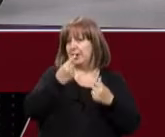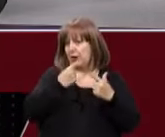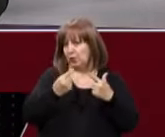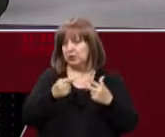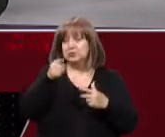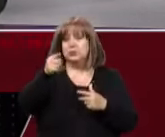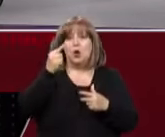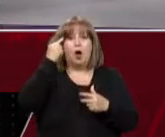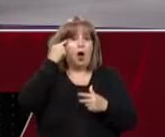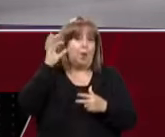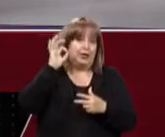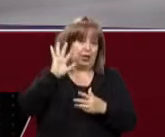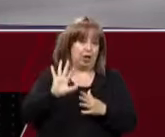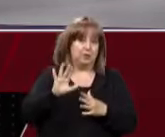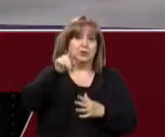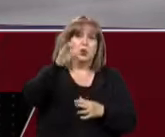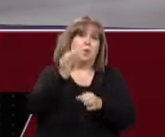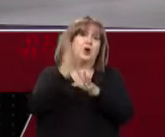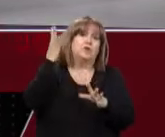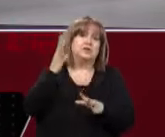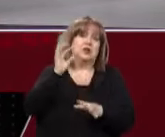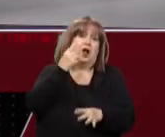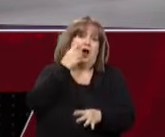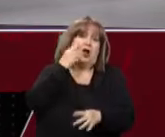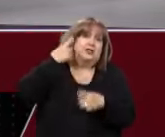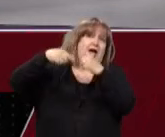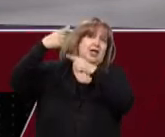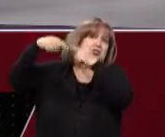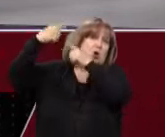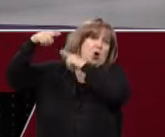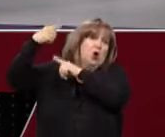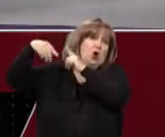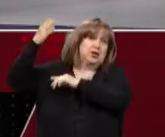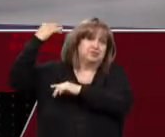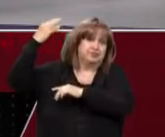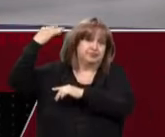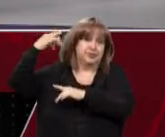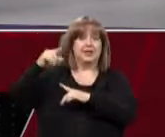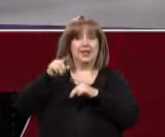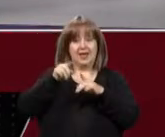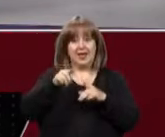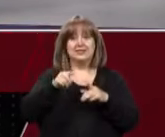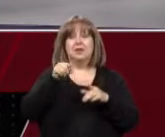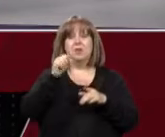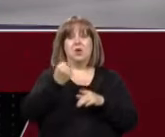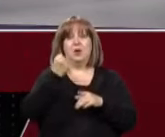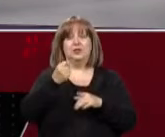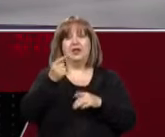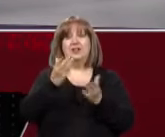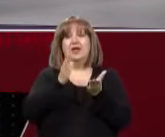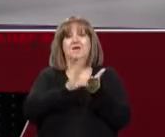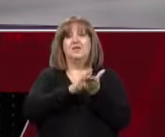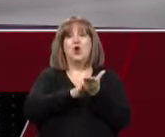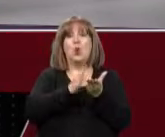su postura y para entender por qué es importante decir que ha surgido documentación que puede ser decisiva en torno a este